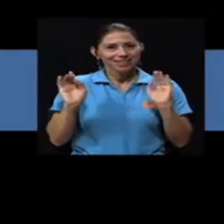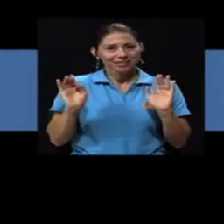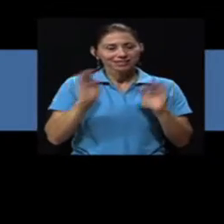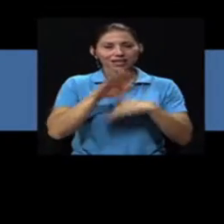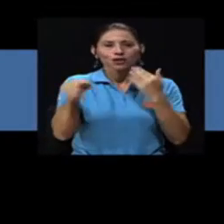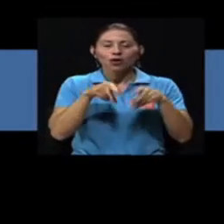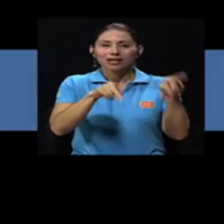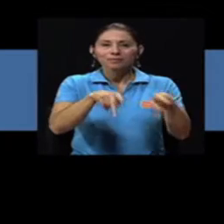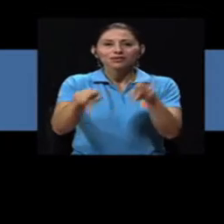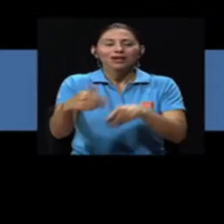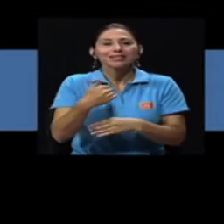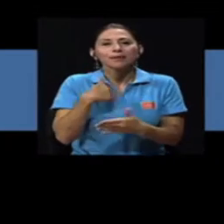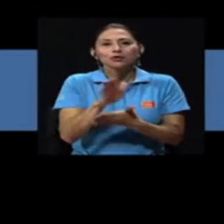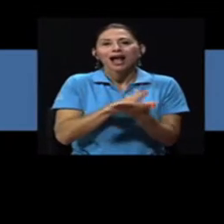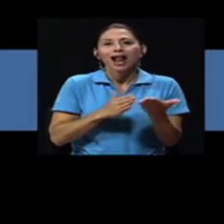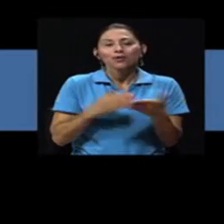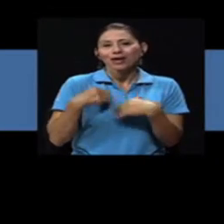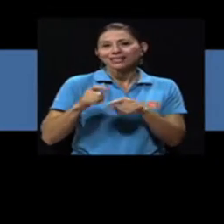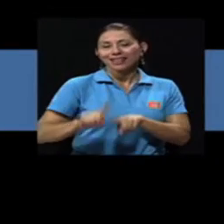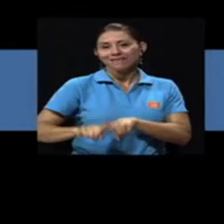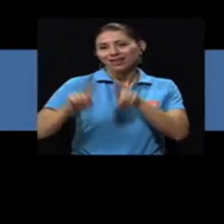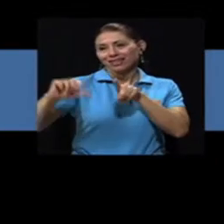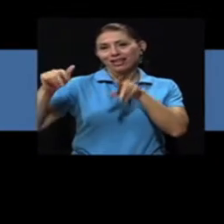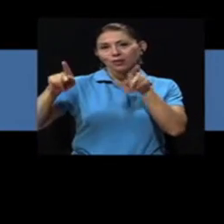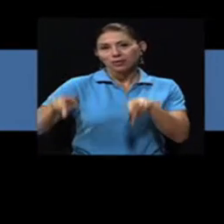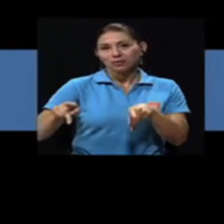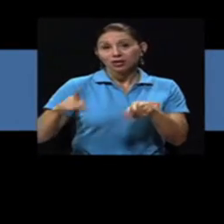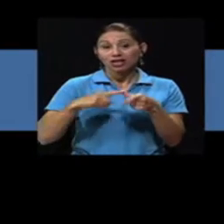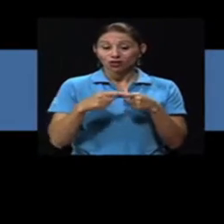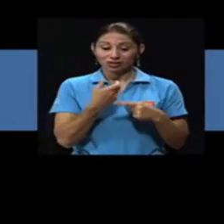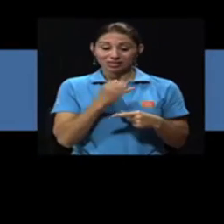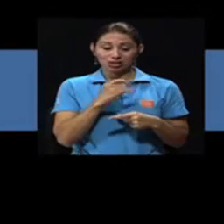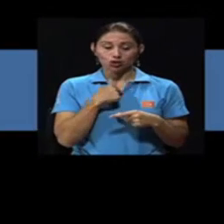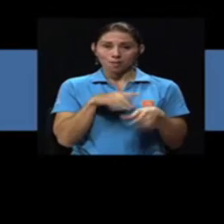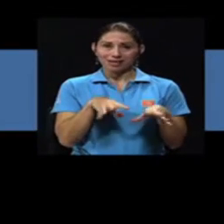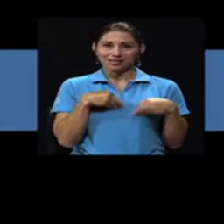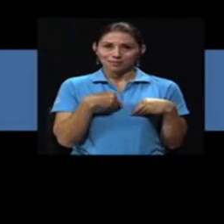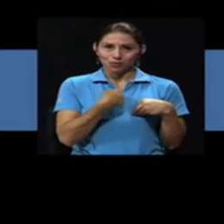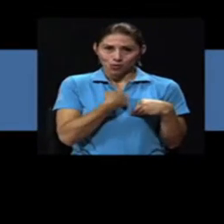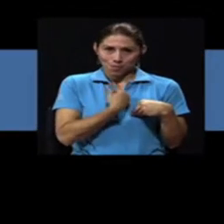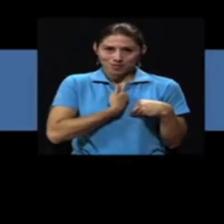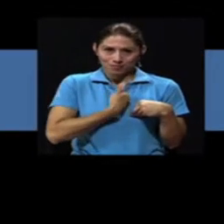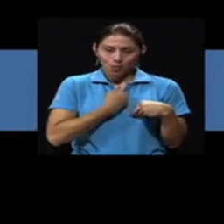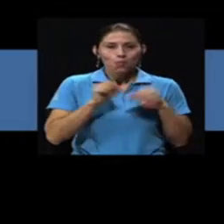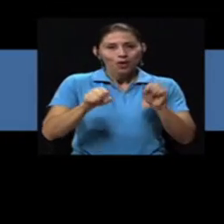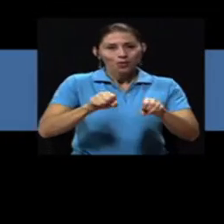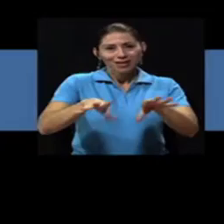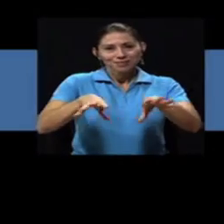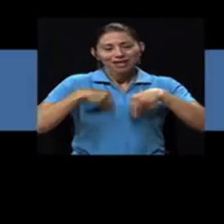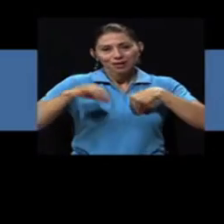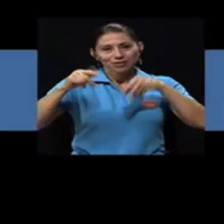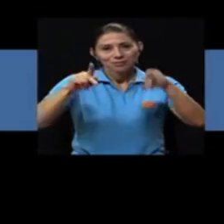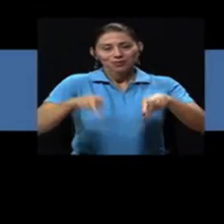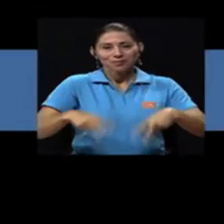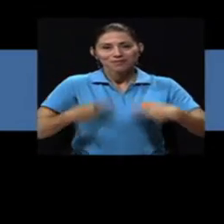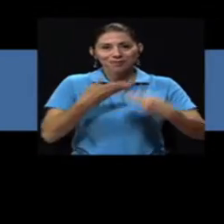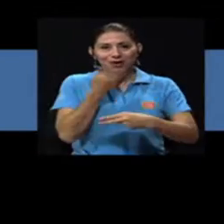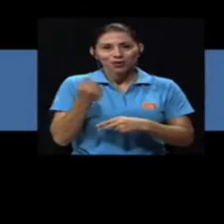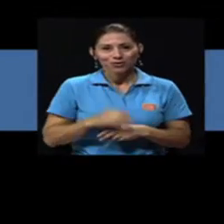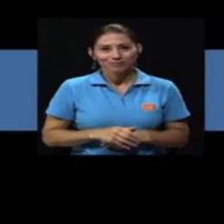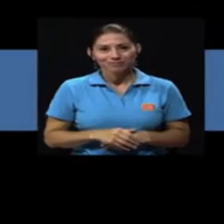diferentes y todas las personas tenemos y pues algo que nos diferencia de los otros. Entonces, si me acepto yo, pues puedo aceptar a las demás y